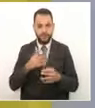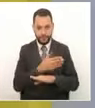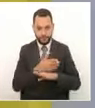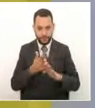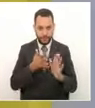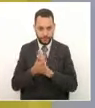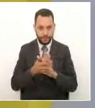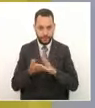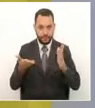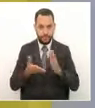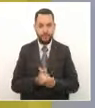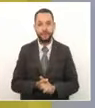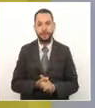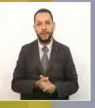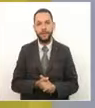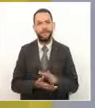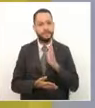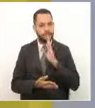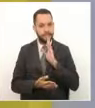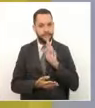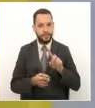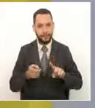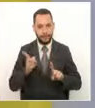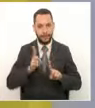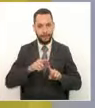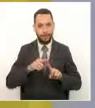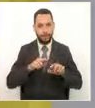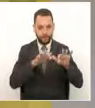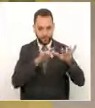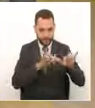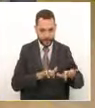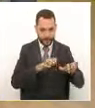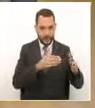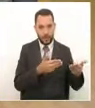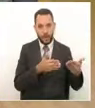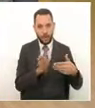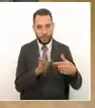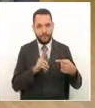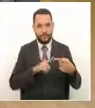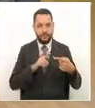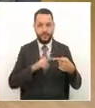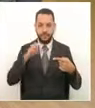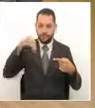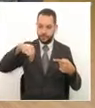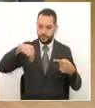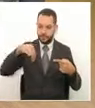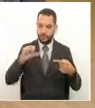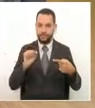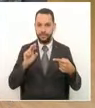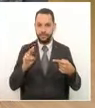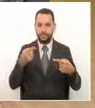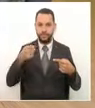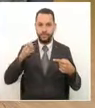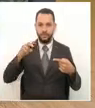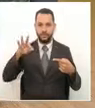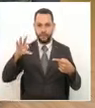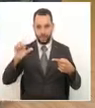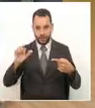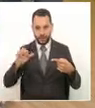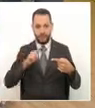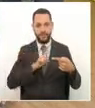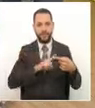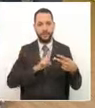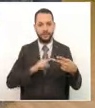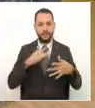de Risaralda Responde. Ellos son los secretarios de Planeación, la doctora Margarita Alzate y el secretario de